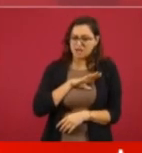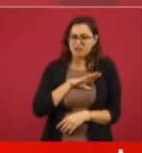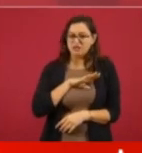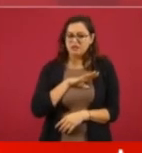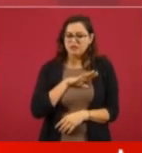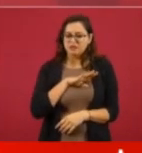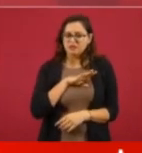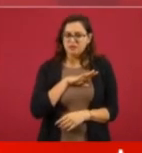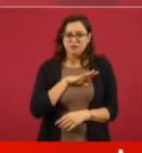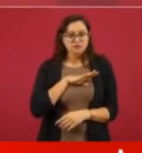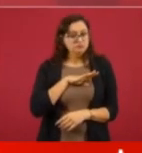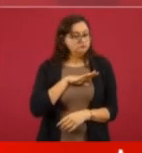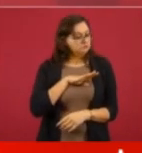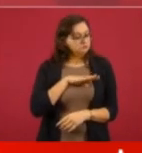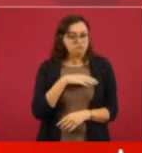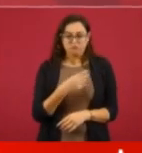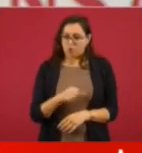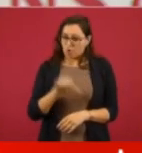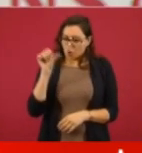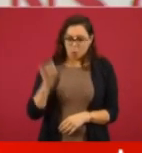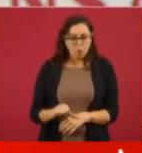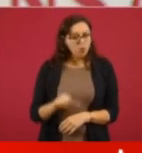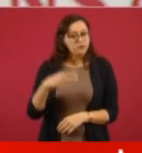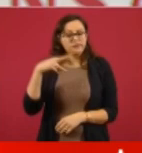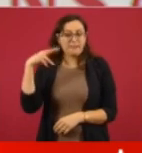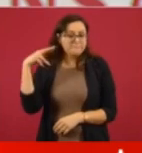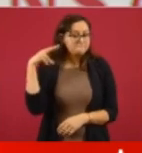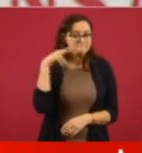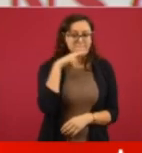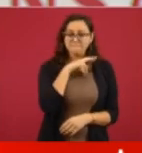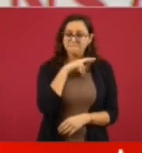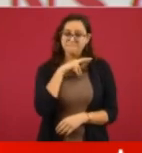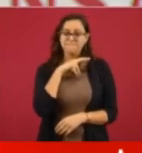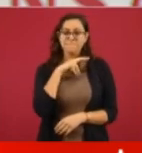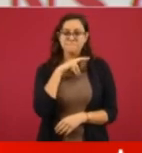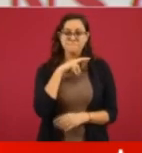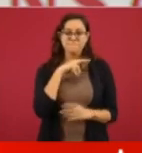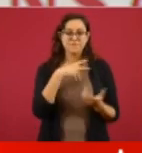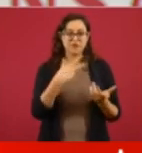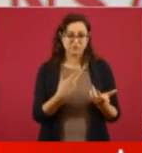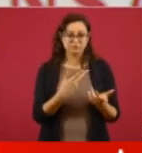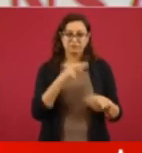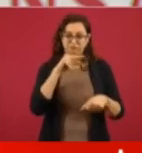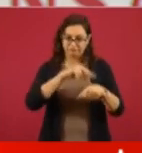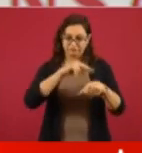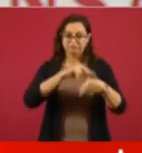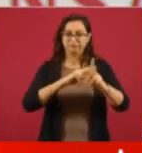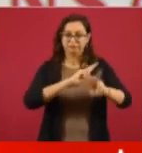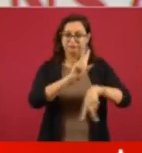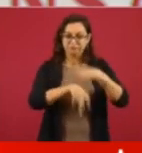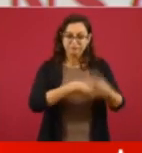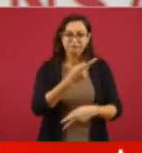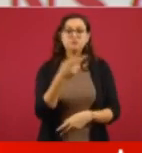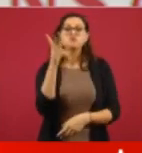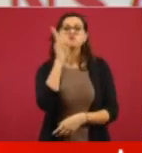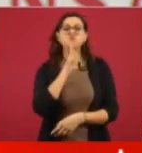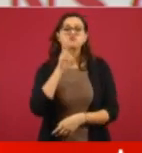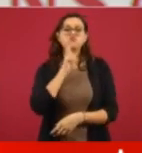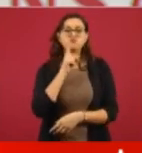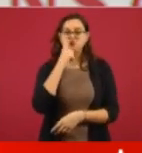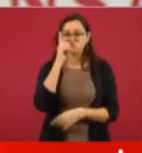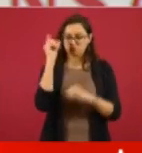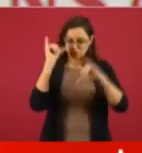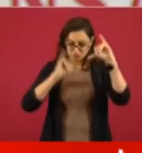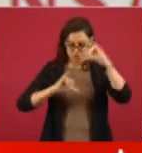hacerse la prueba. Yo me